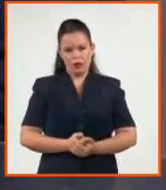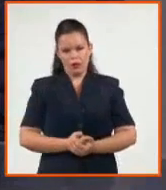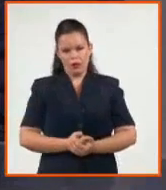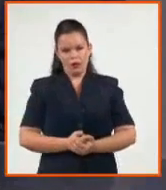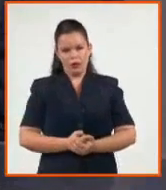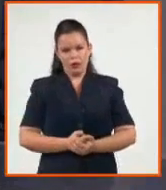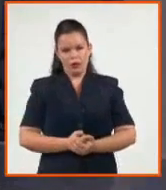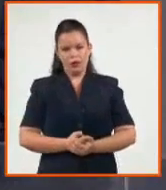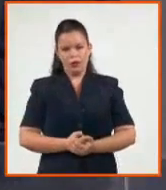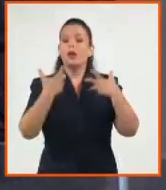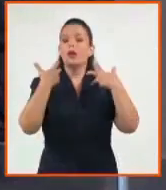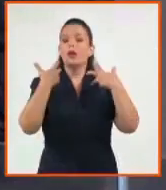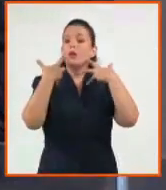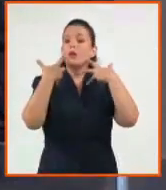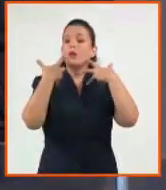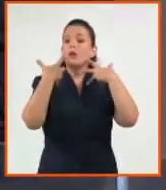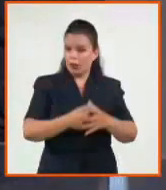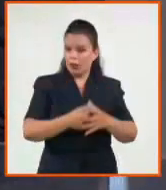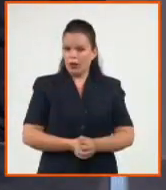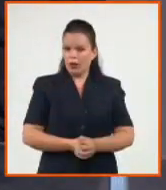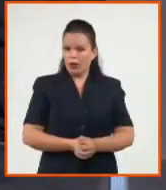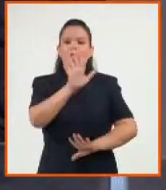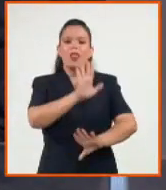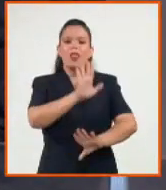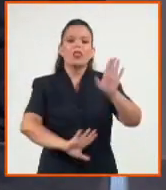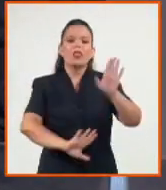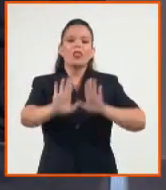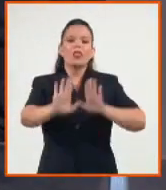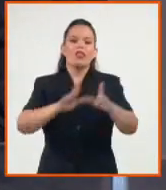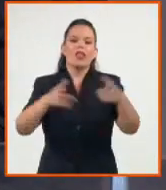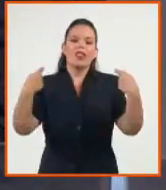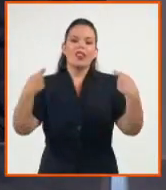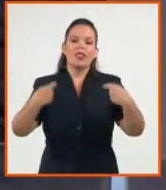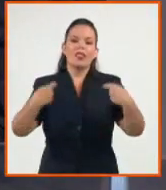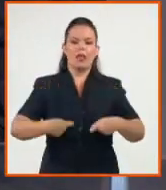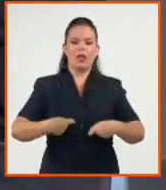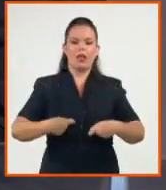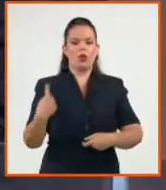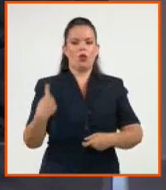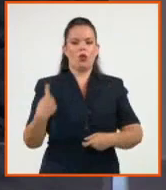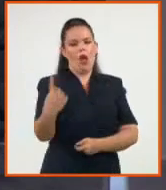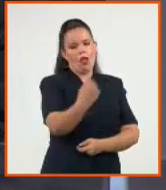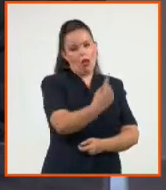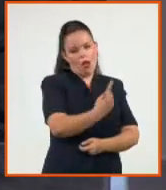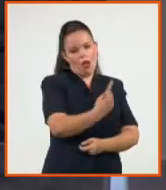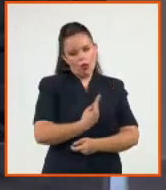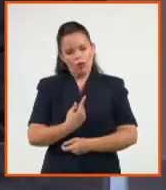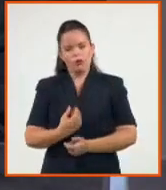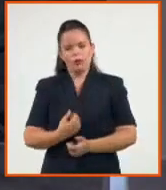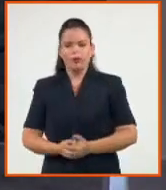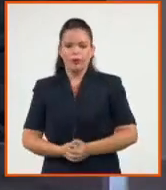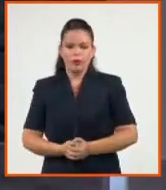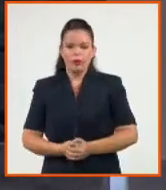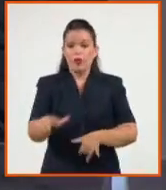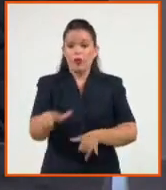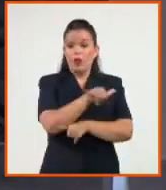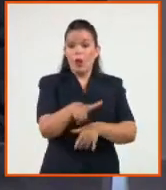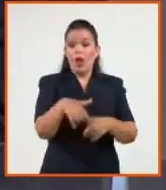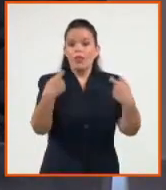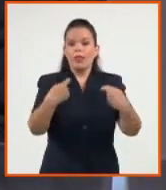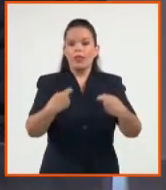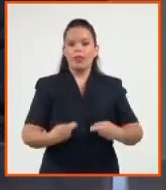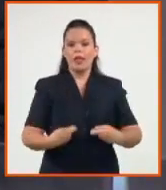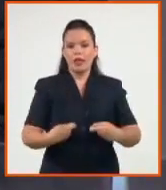importante, este paquete normativo, los derechos de los ciudadanos y además los derechos constitucionales, y hago